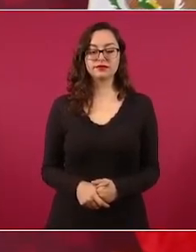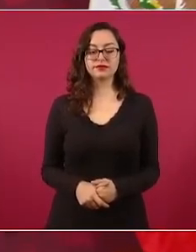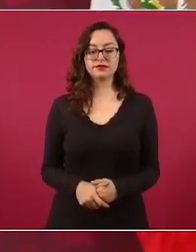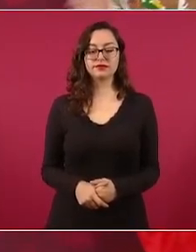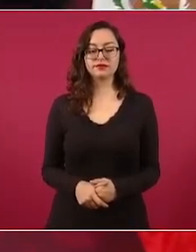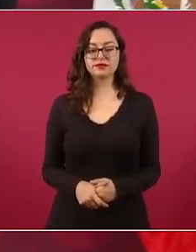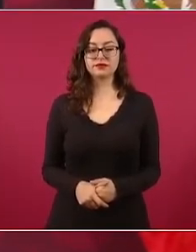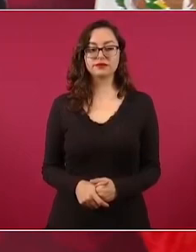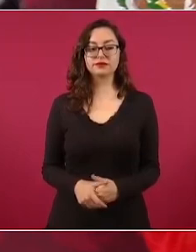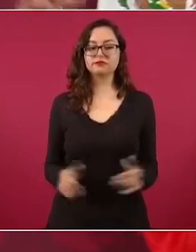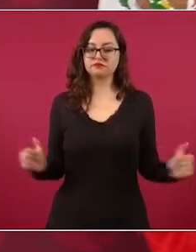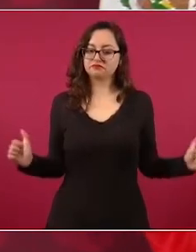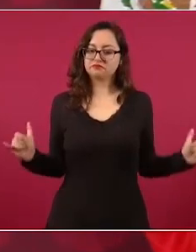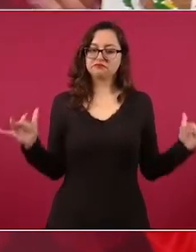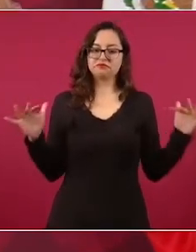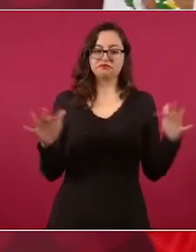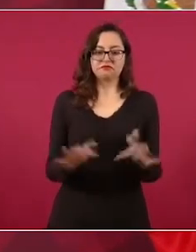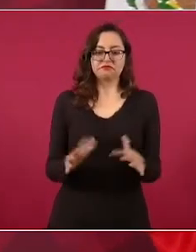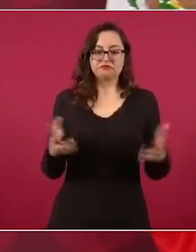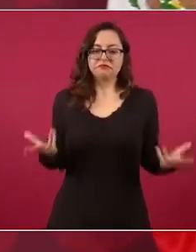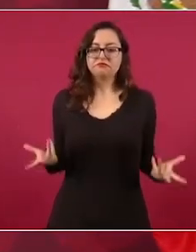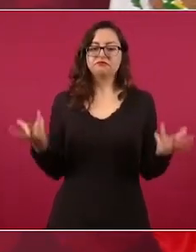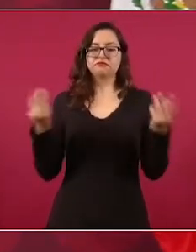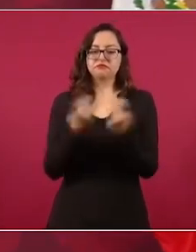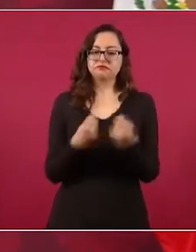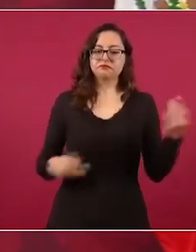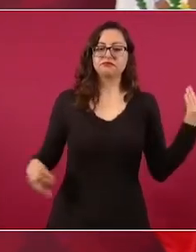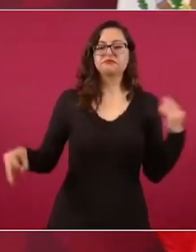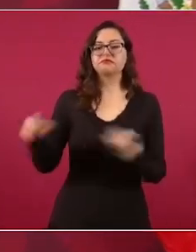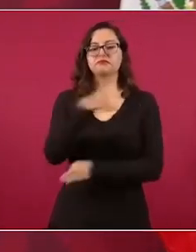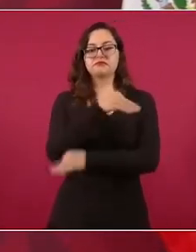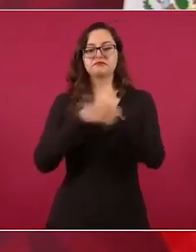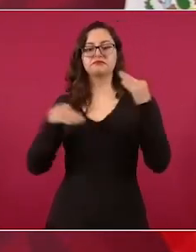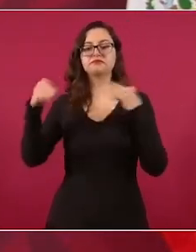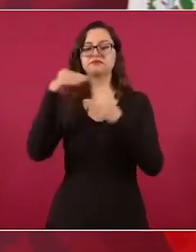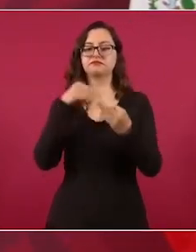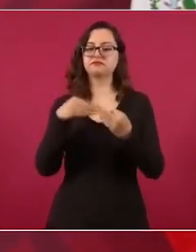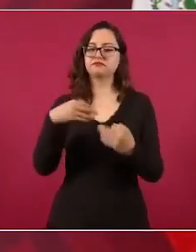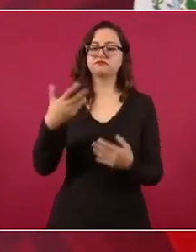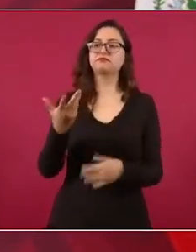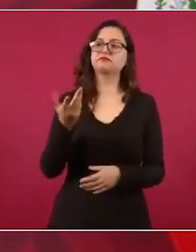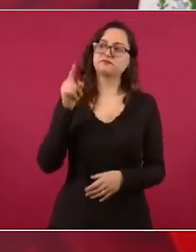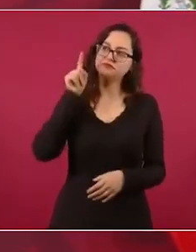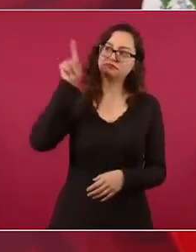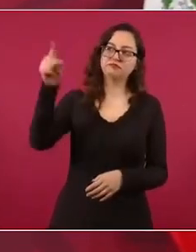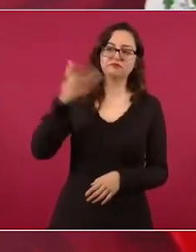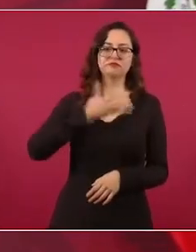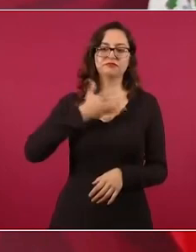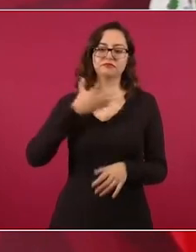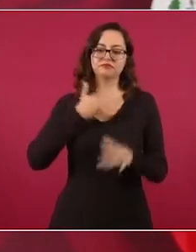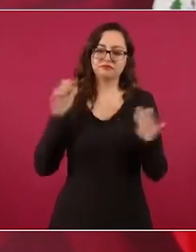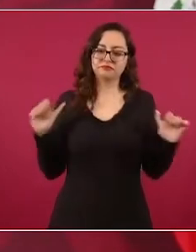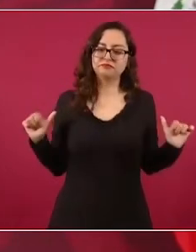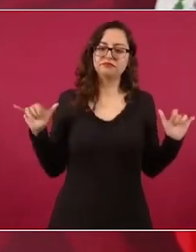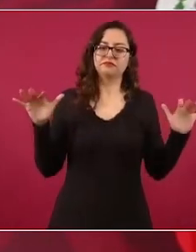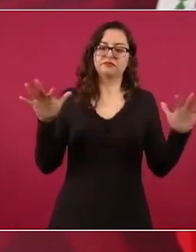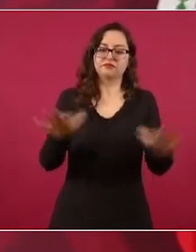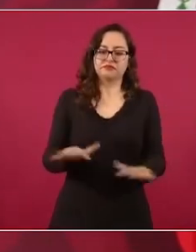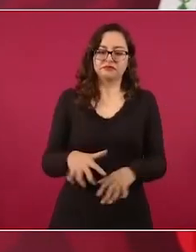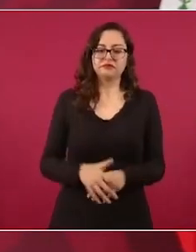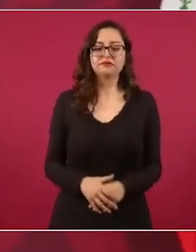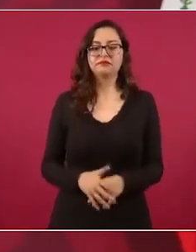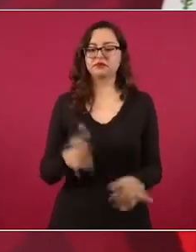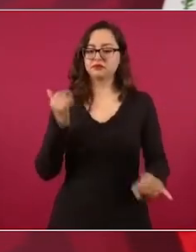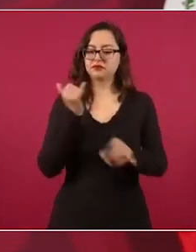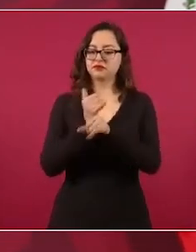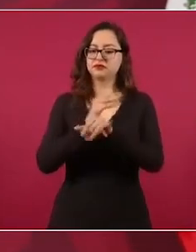nos vamos a congregar y vamos a dar un informe de